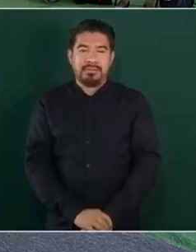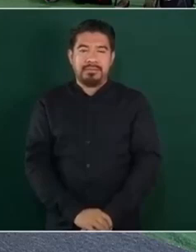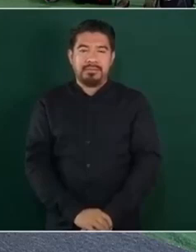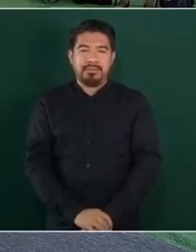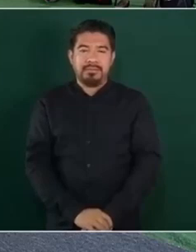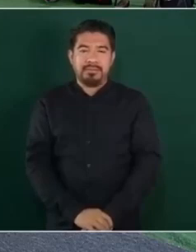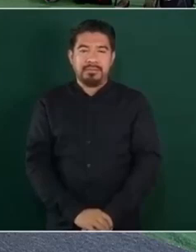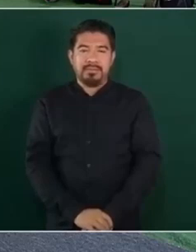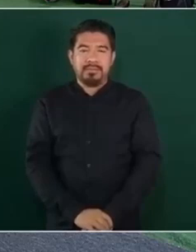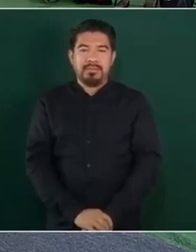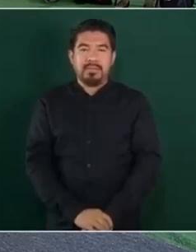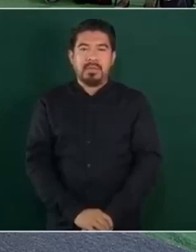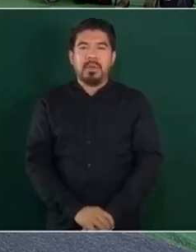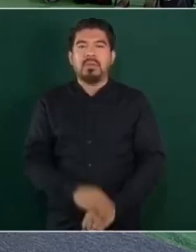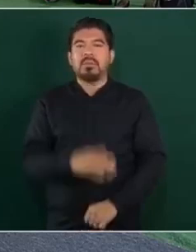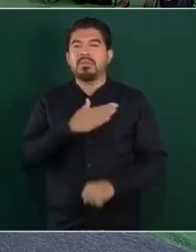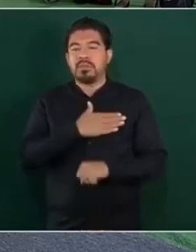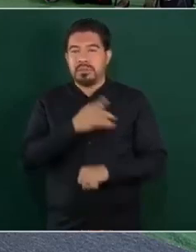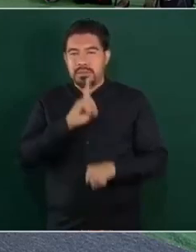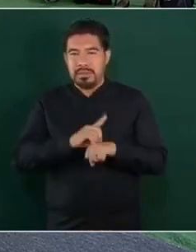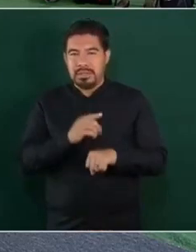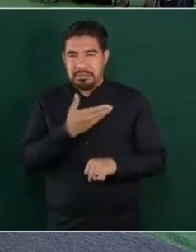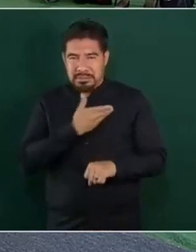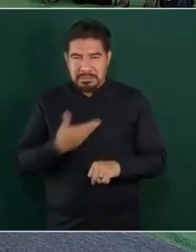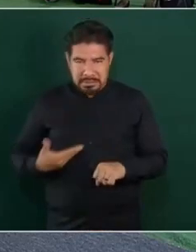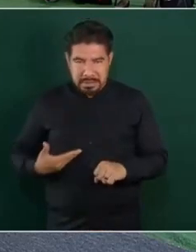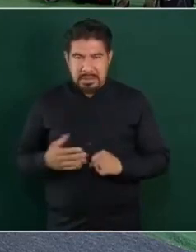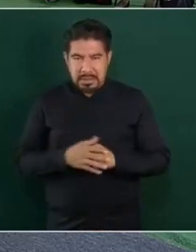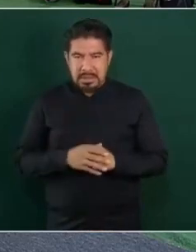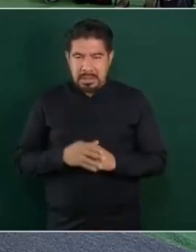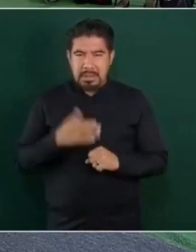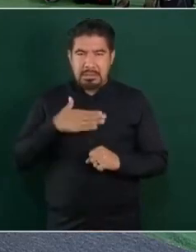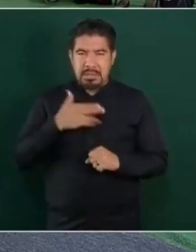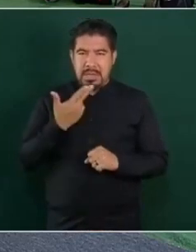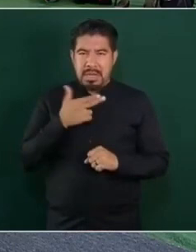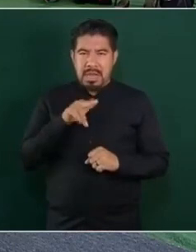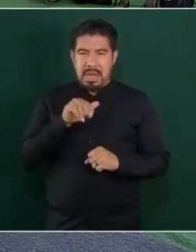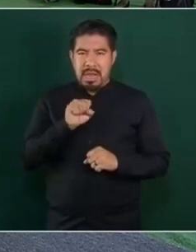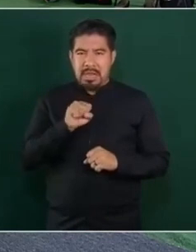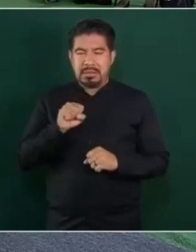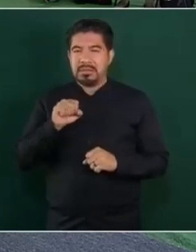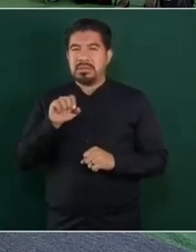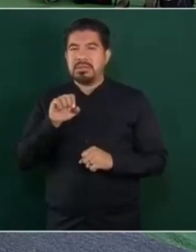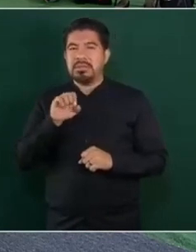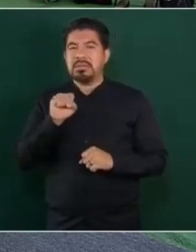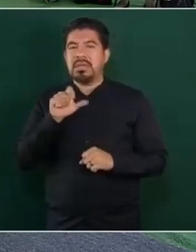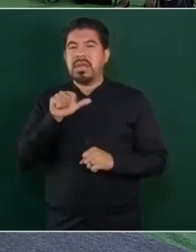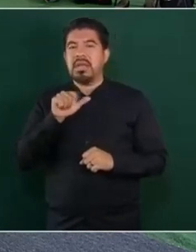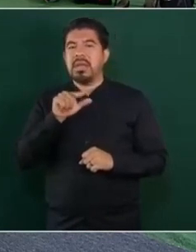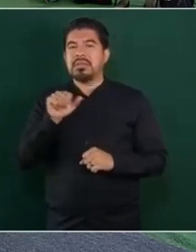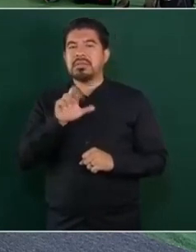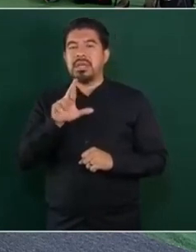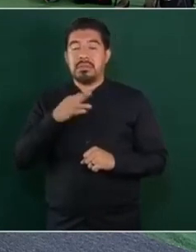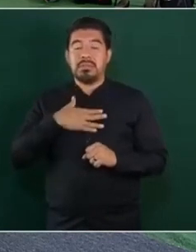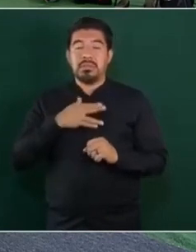Buenos días, presidente. Han Salazar, Noticiero en Redes. Buenos días a todas y a todos. Bueno, pues preguntarle, presidente.